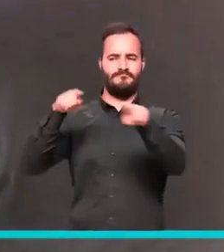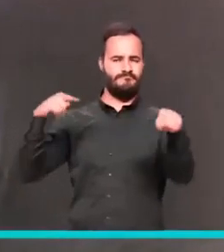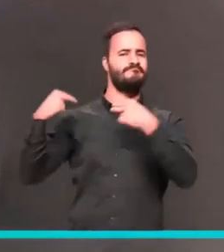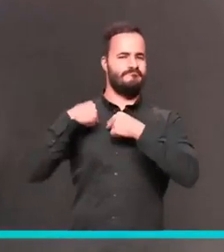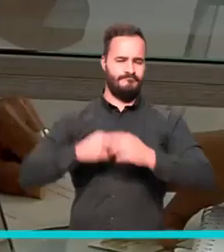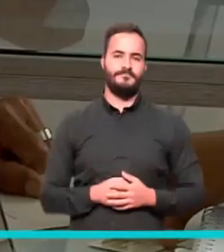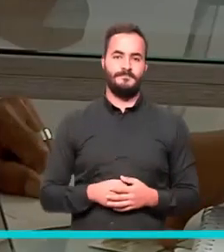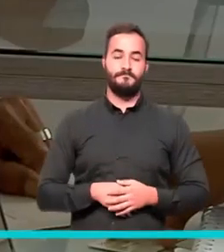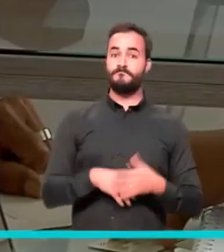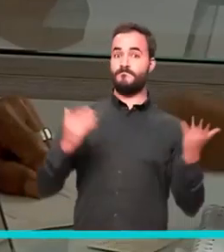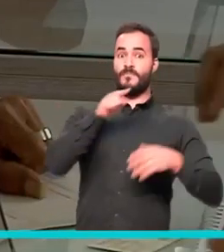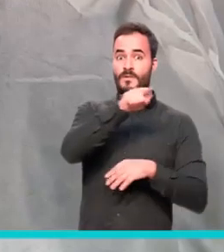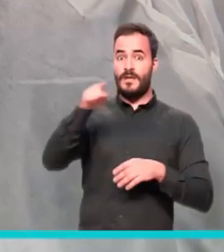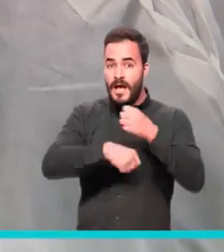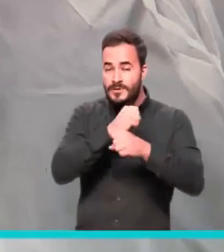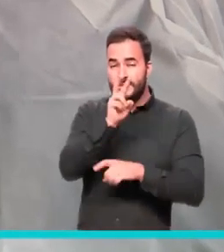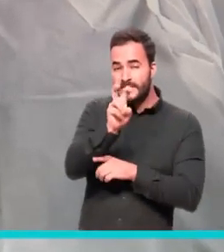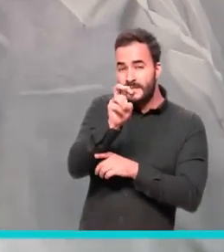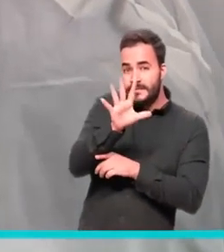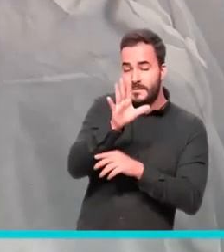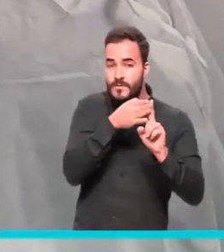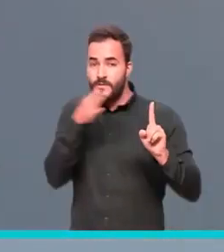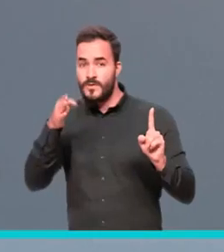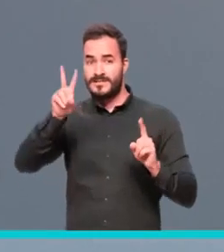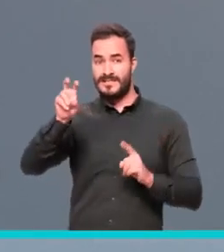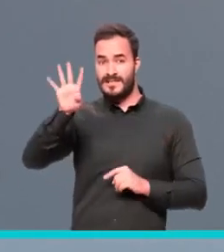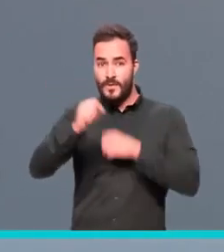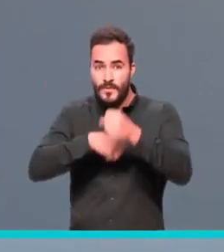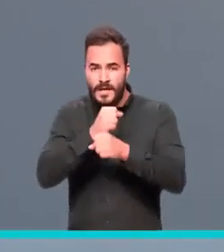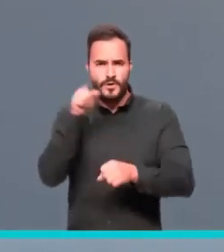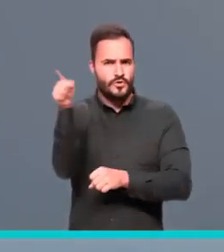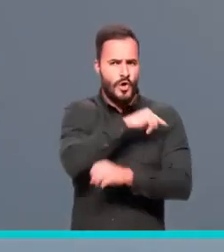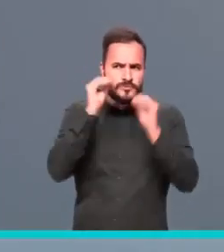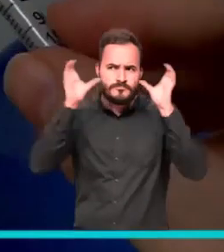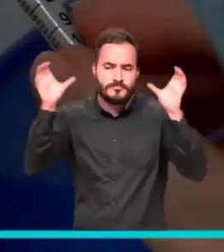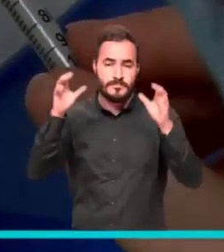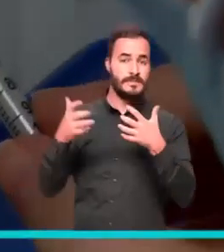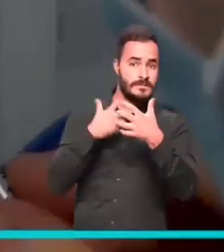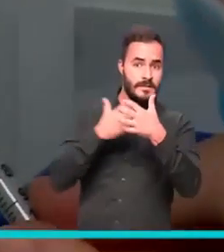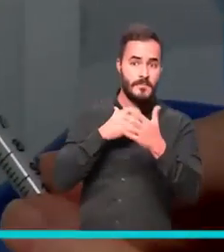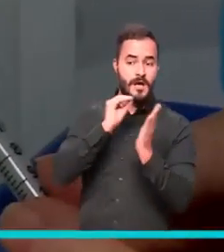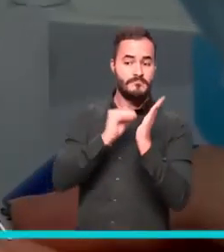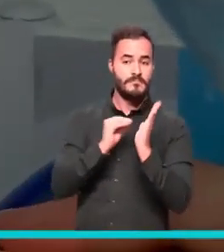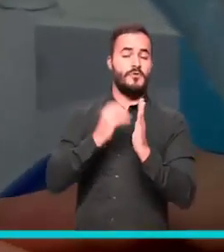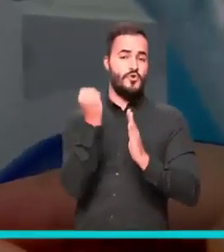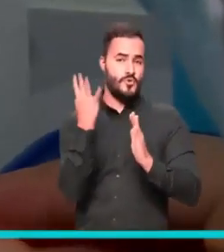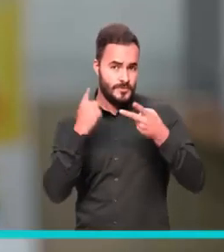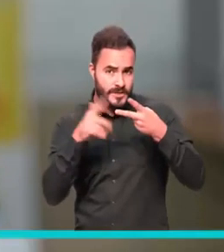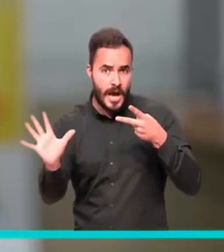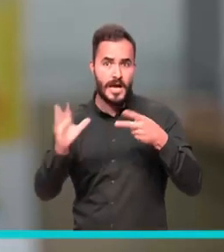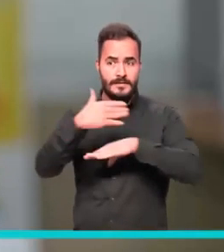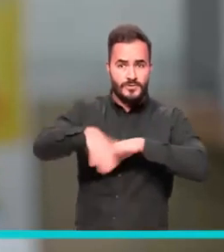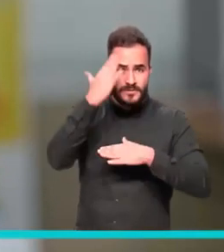persona. Así es que muy atenta a la población de 75 a 79 años para que tengan actualizados sus datos con su EPS,